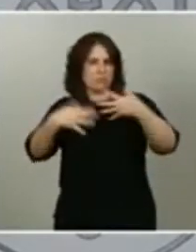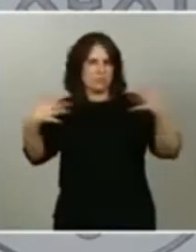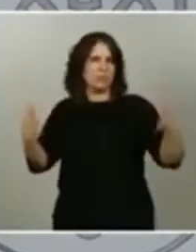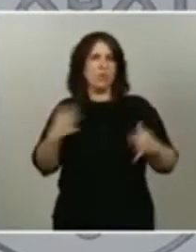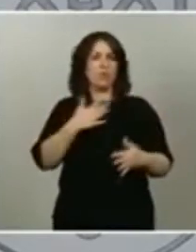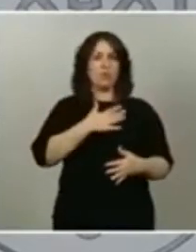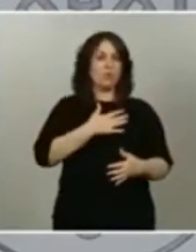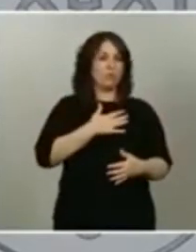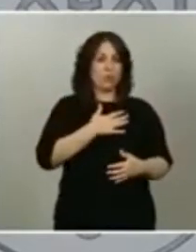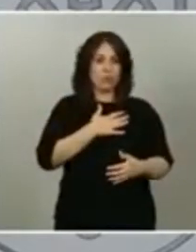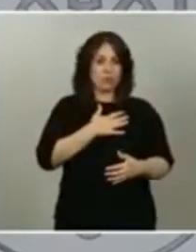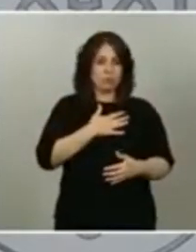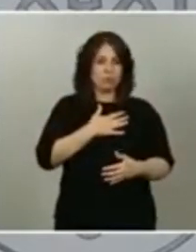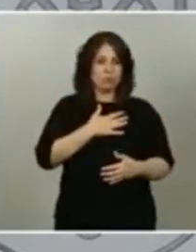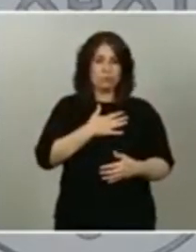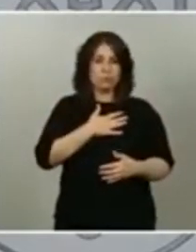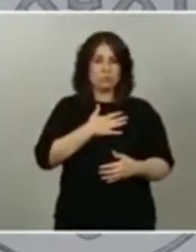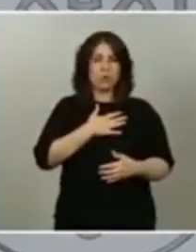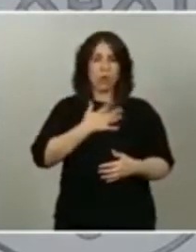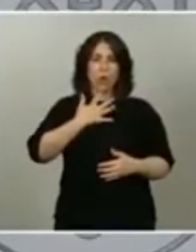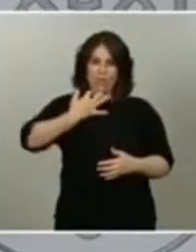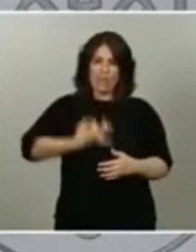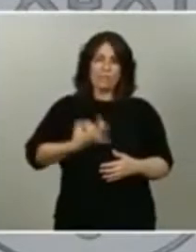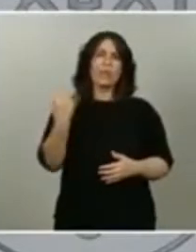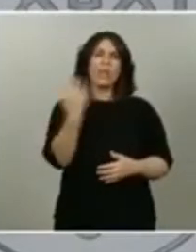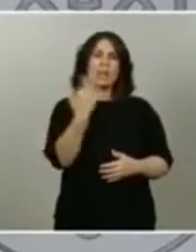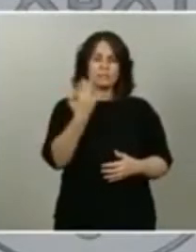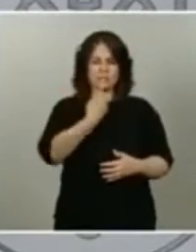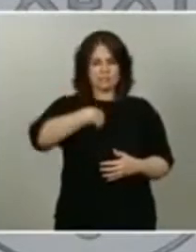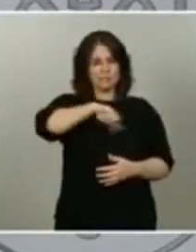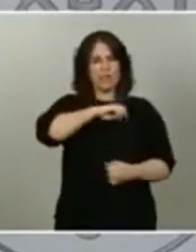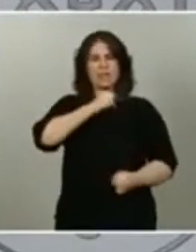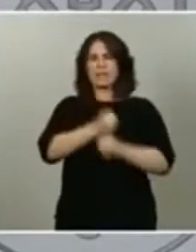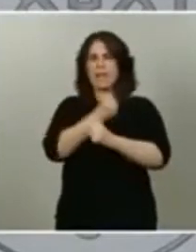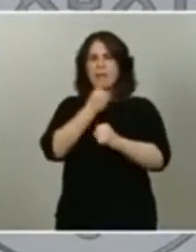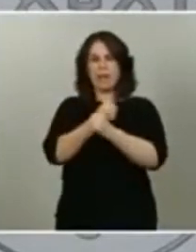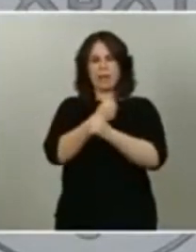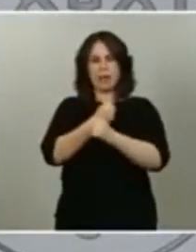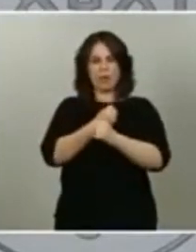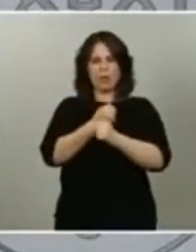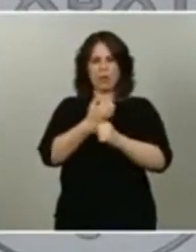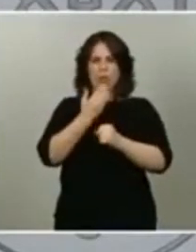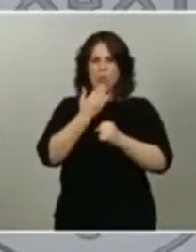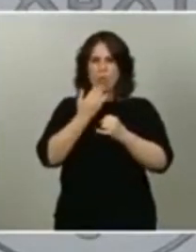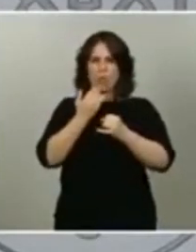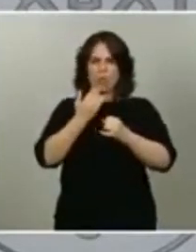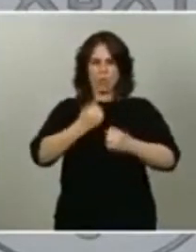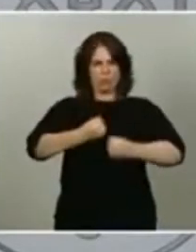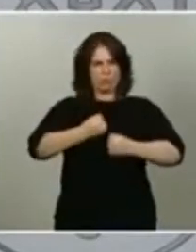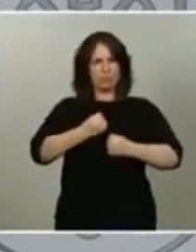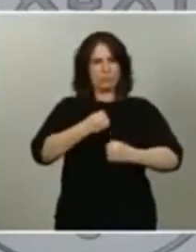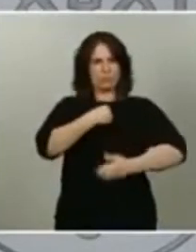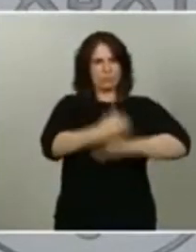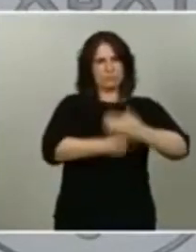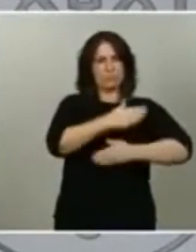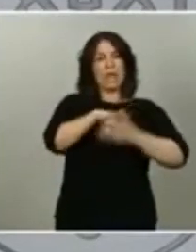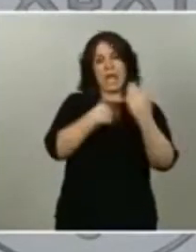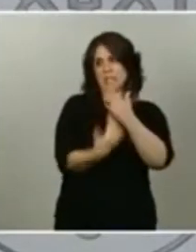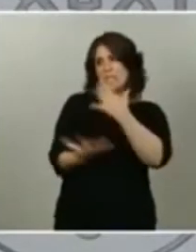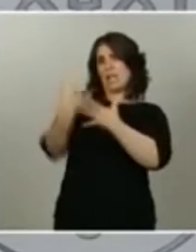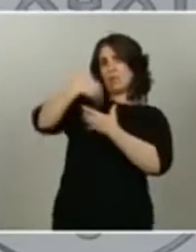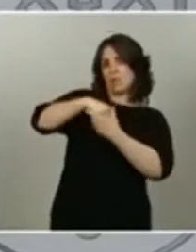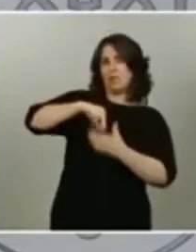estamos trabajando con toda nuestra energía, incluido, por supuesto, el vicepresidente segundo y todos los miembros del Gobierno,